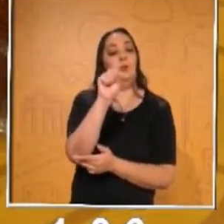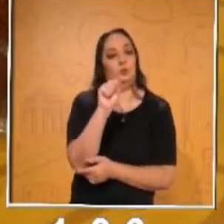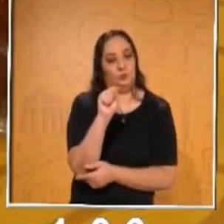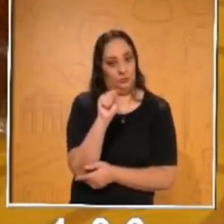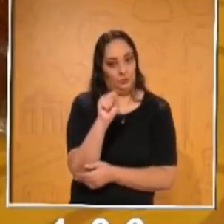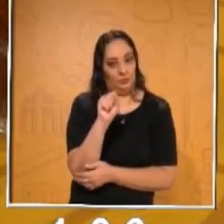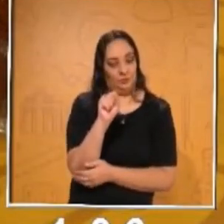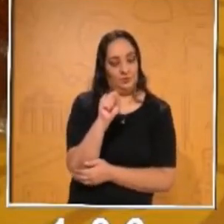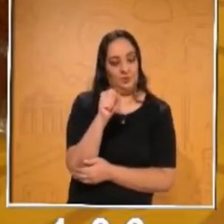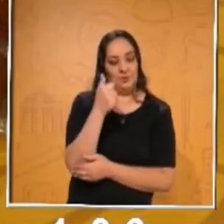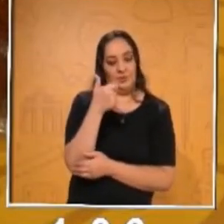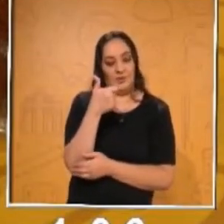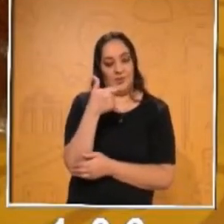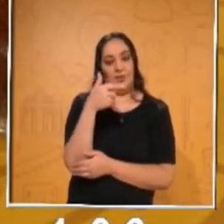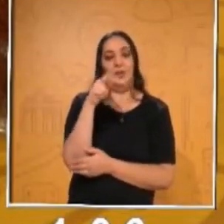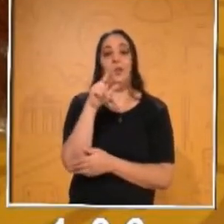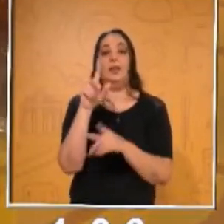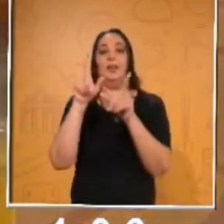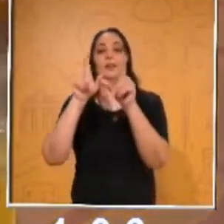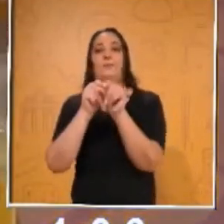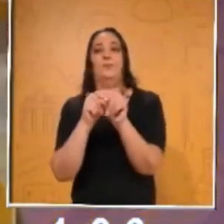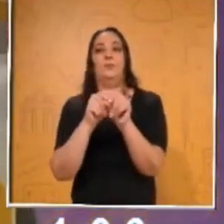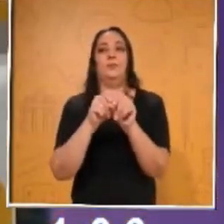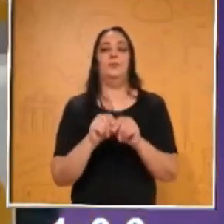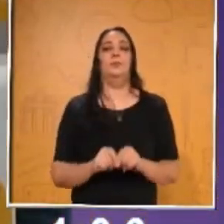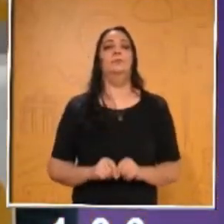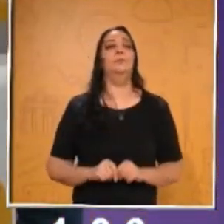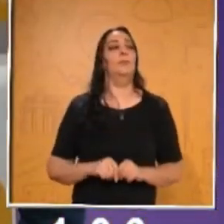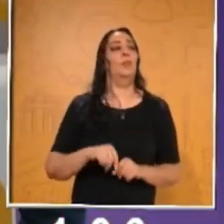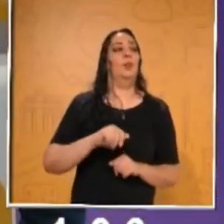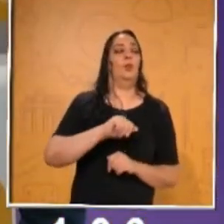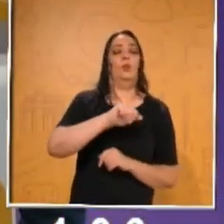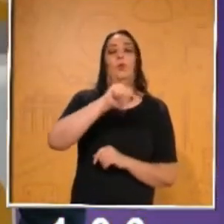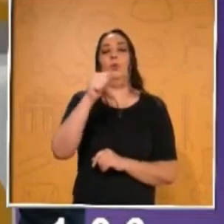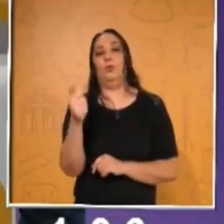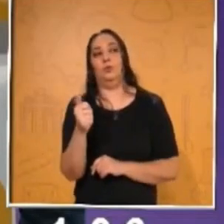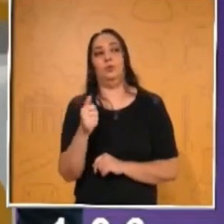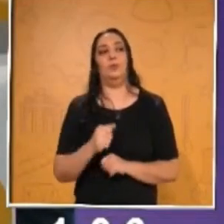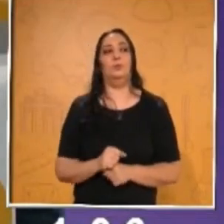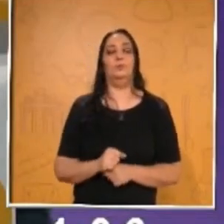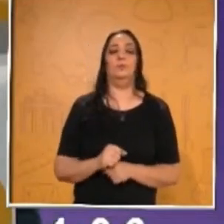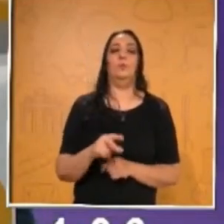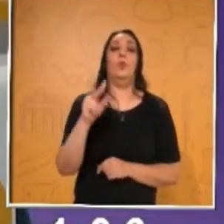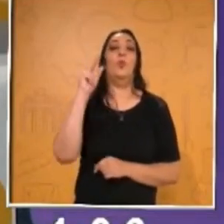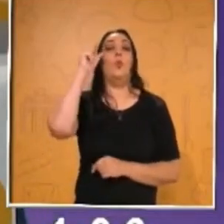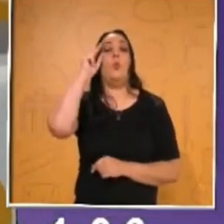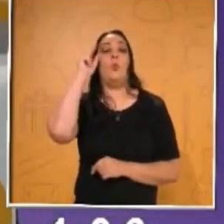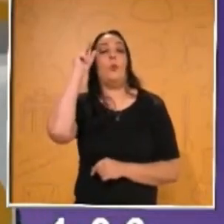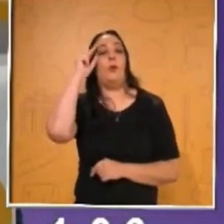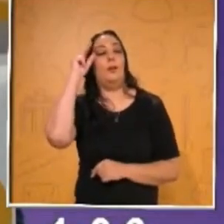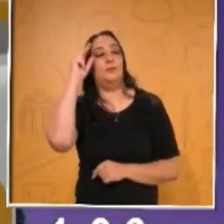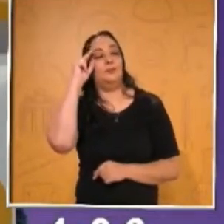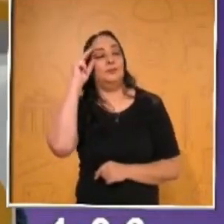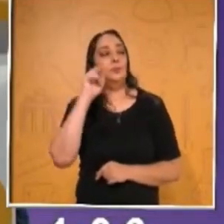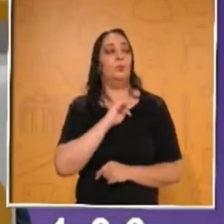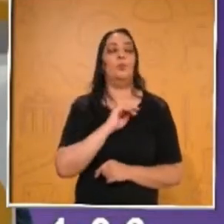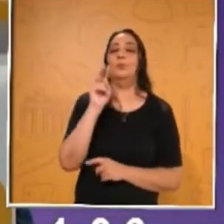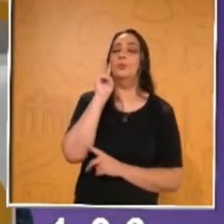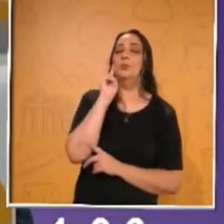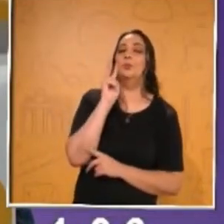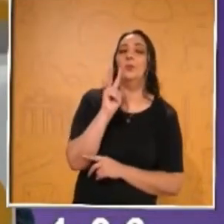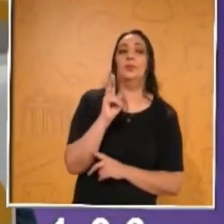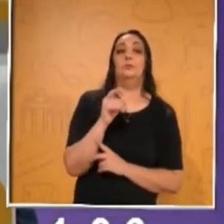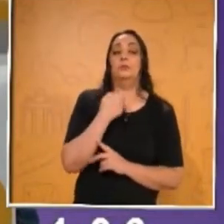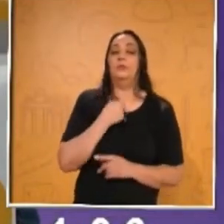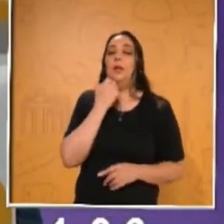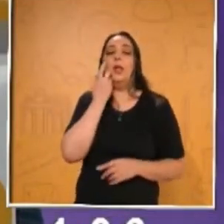73 gramos. Seguimos con el siguiente. Las uvas, aquí podemos ver las uvas, que ya me las